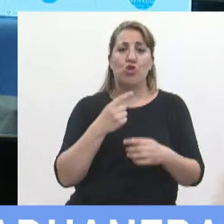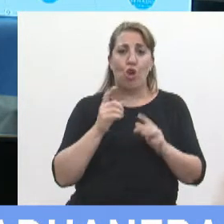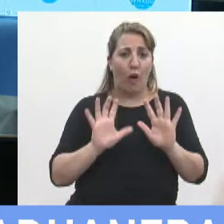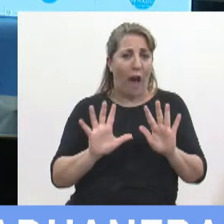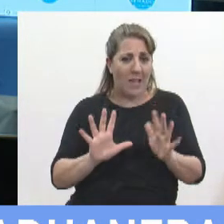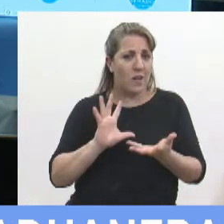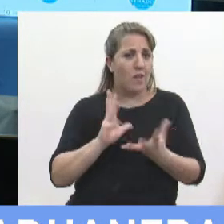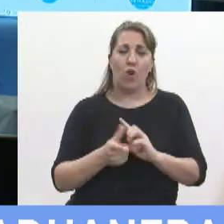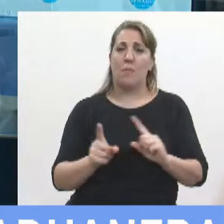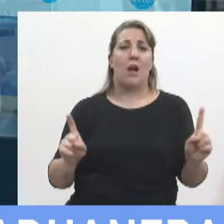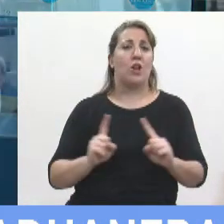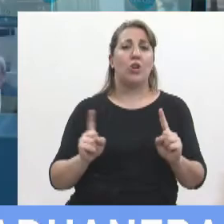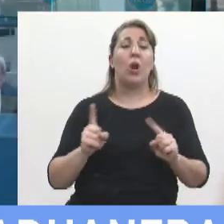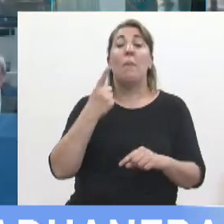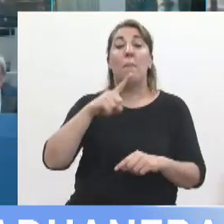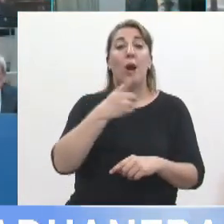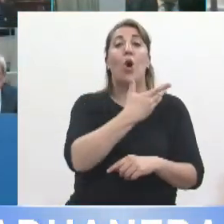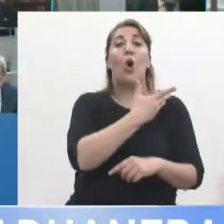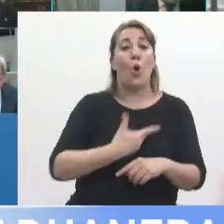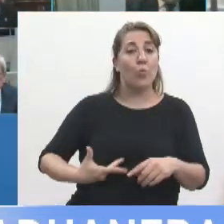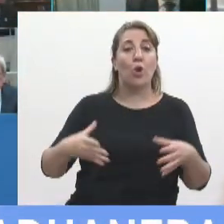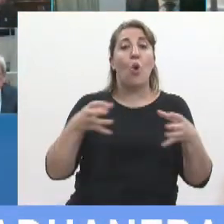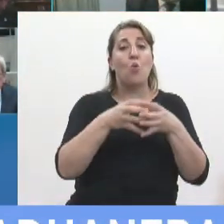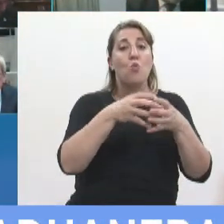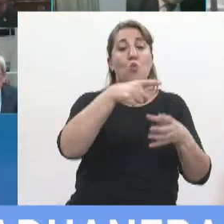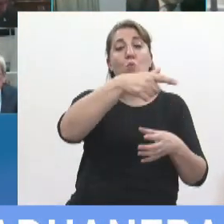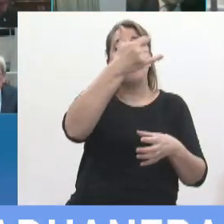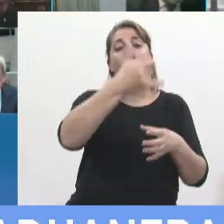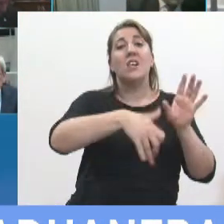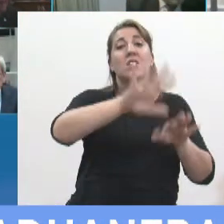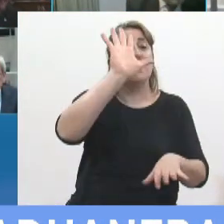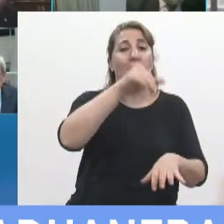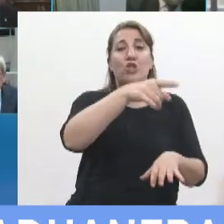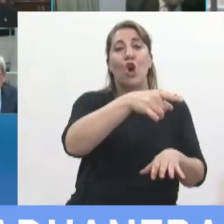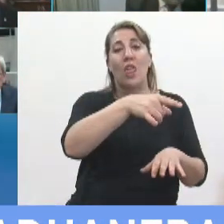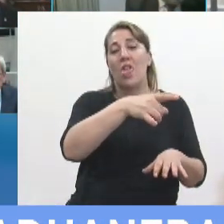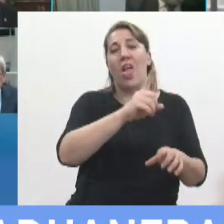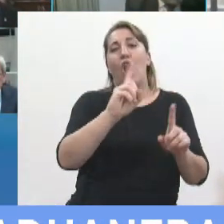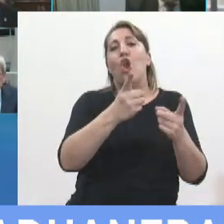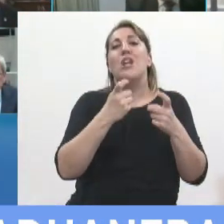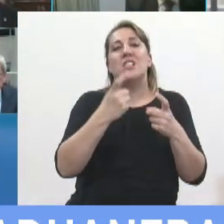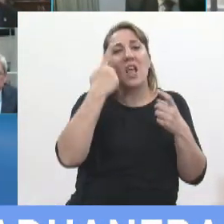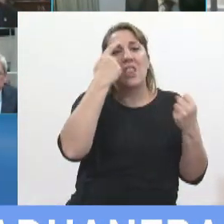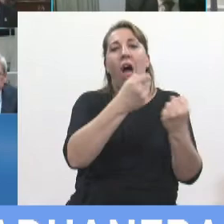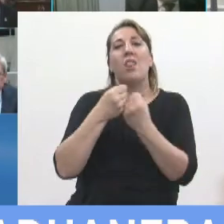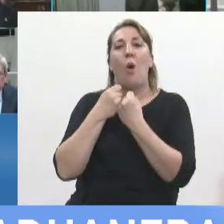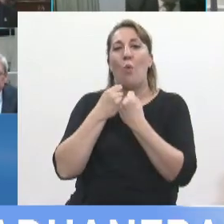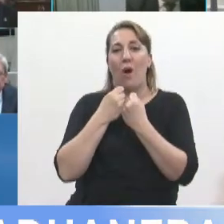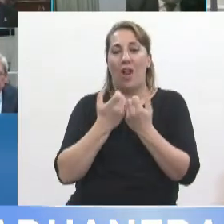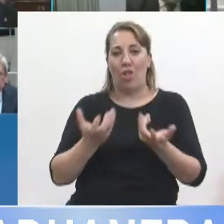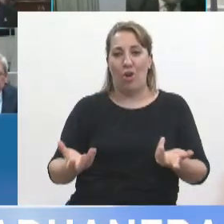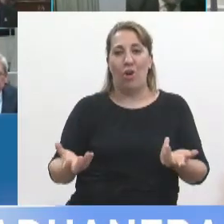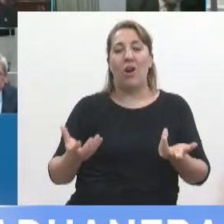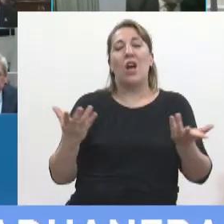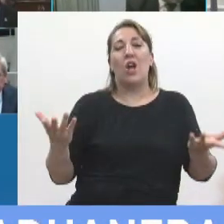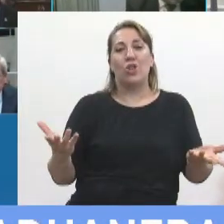régimen pero el oficialismo posee mayorías que no precisan de acuerdos entonces qué mejor